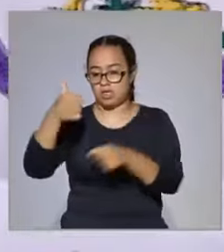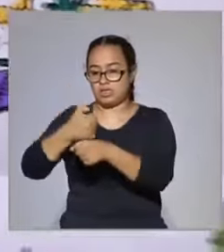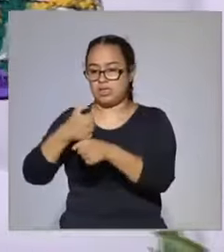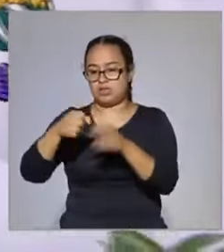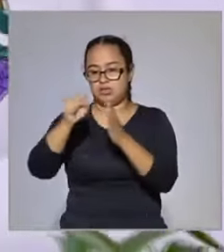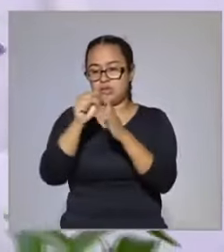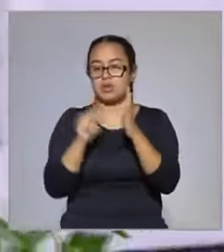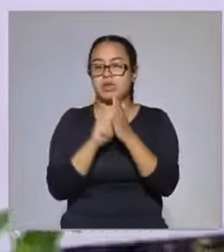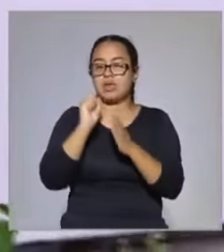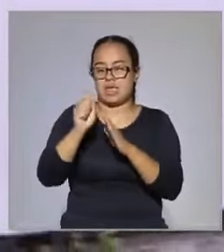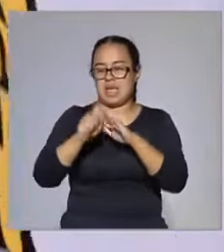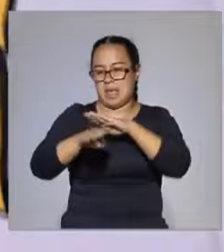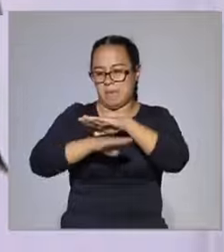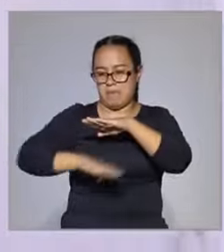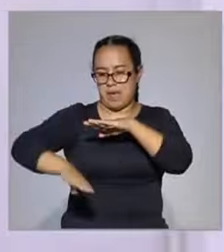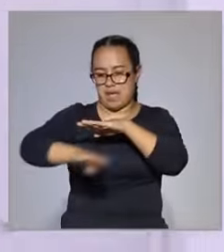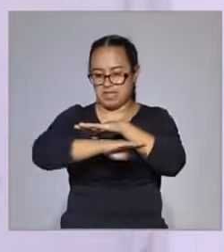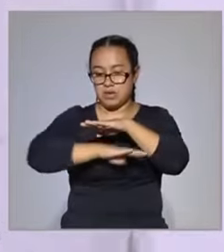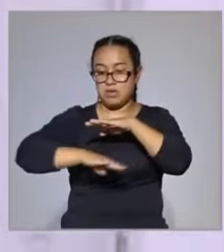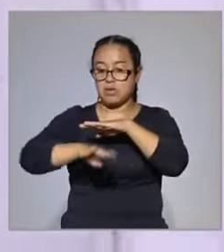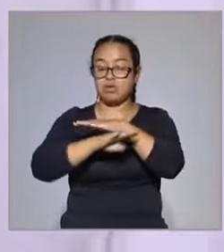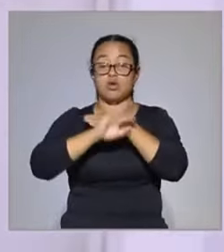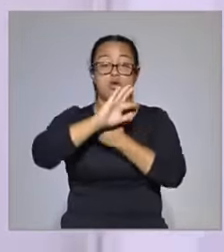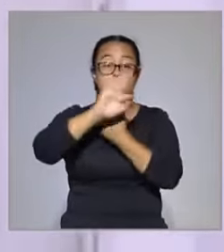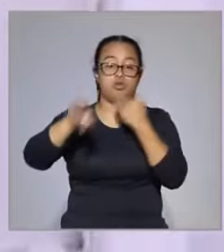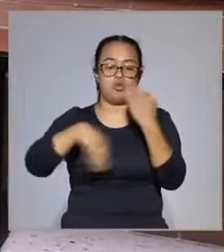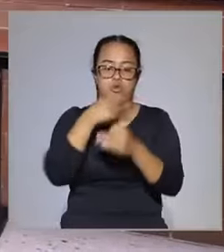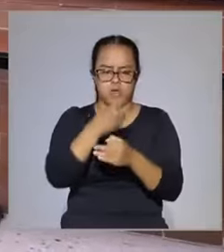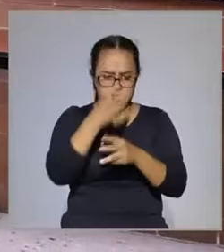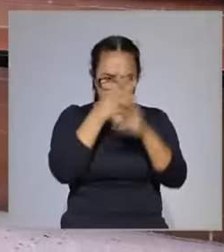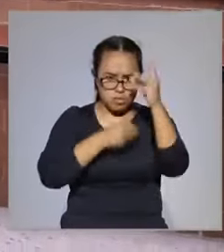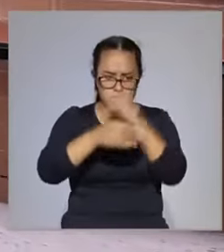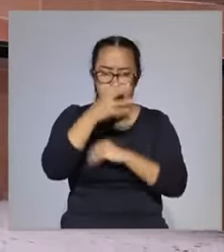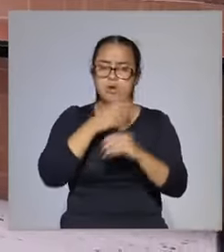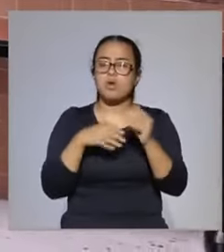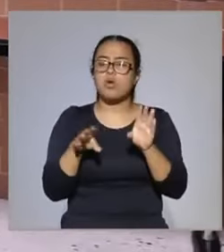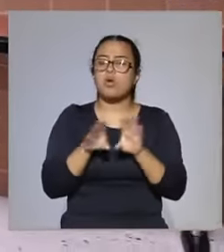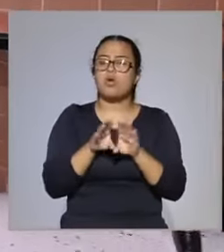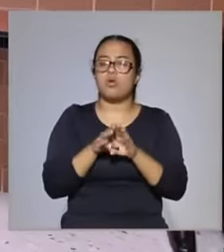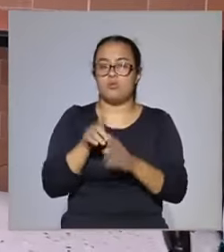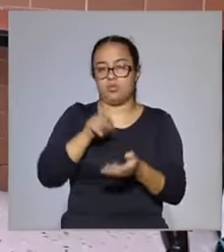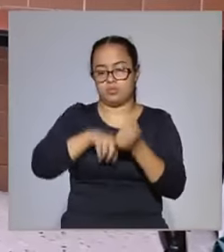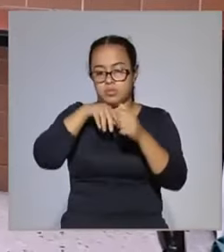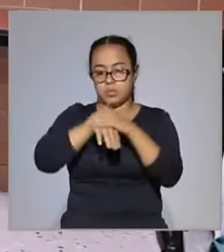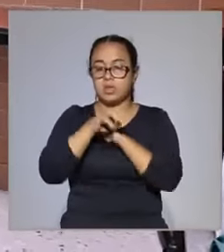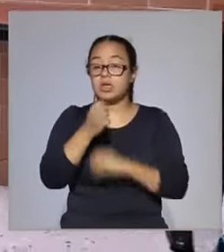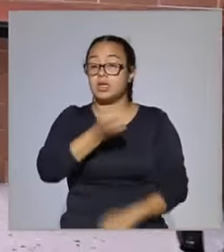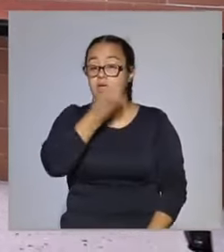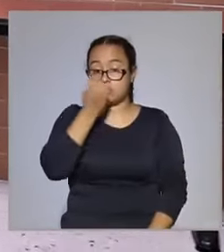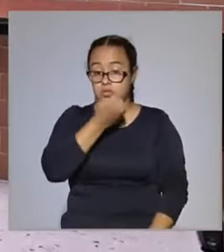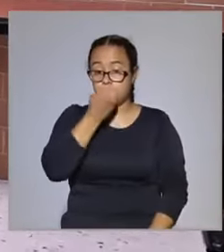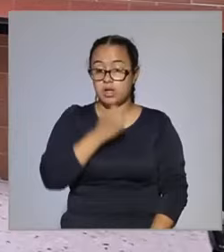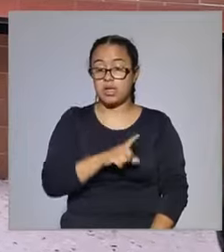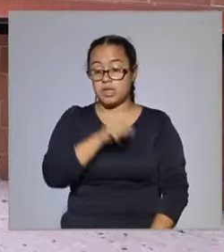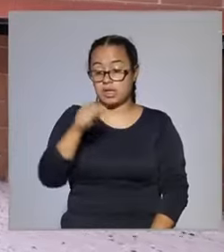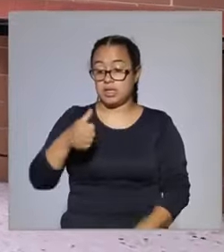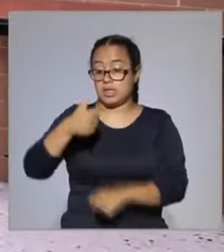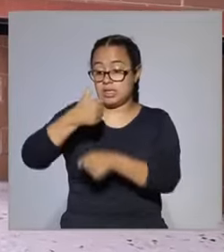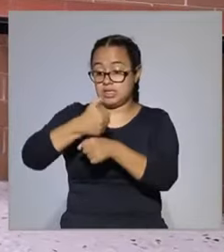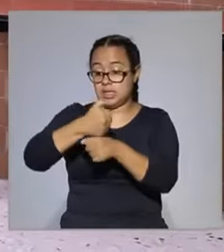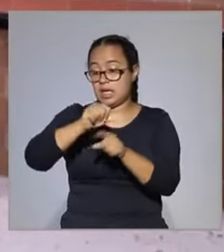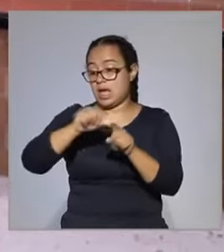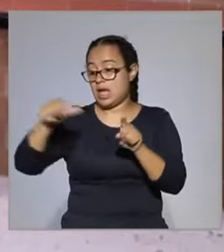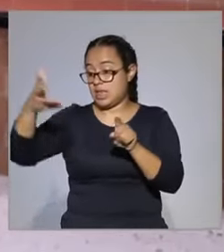denominamos como básico. Todas las unidades de aprendizaje son tomadas en la escuela. Después, de sexto a décimo